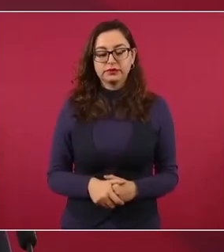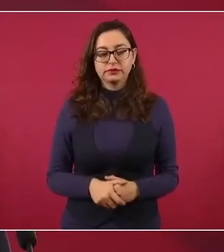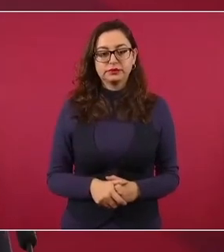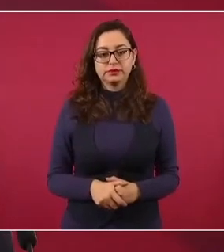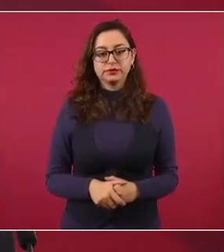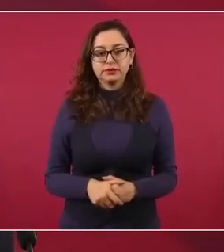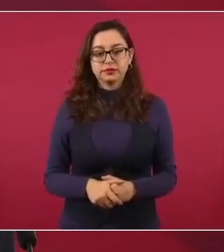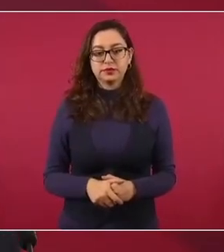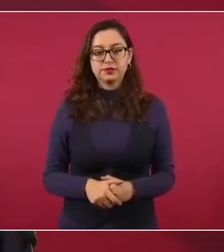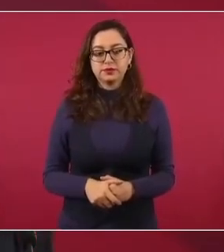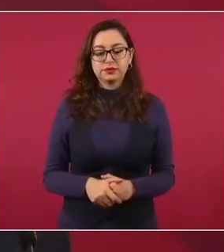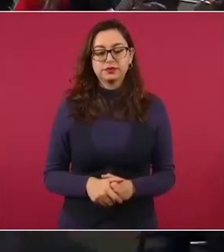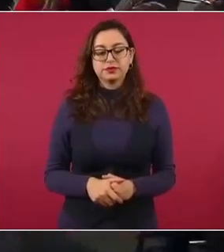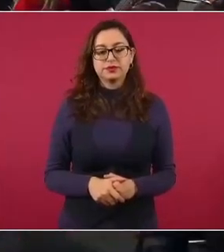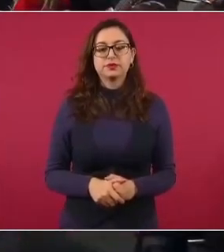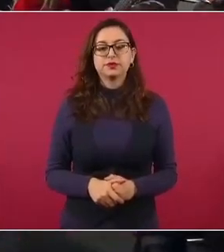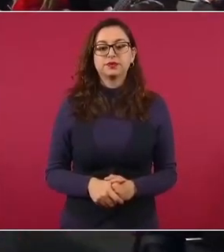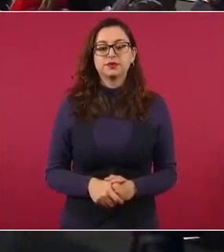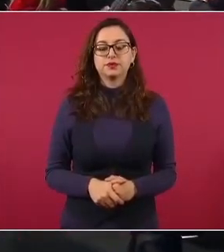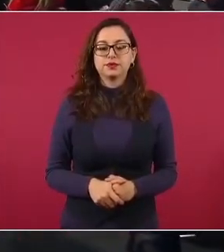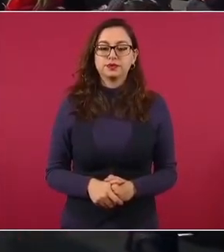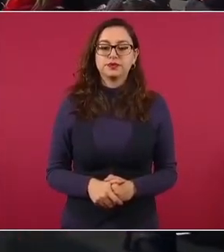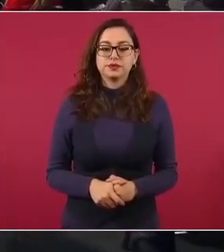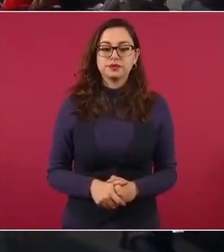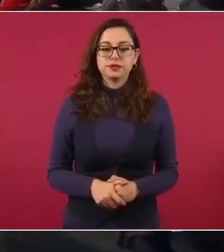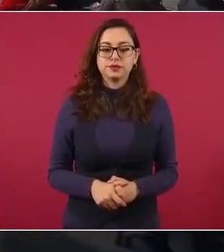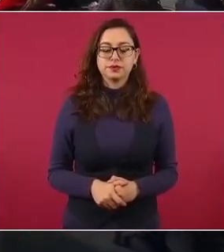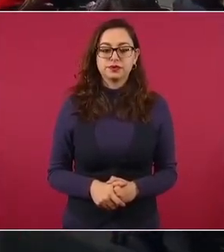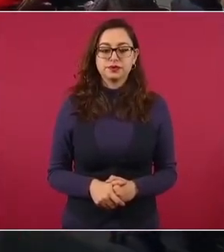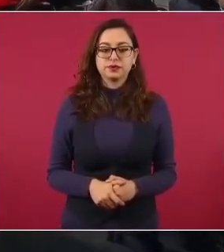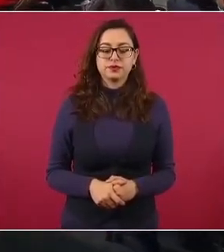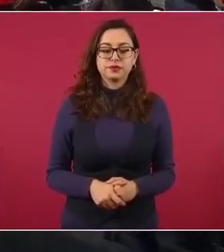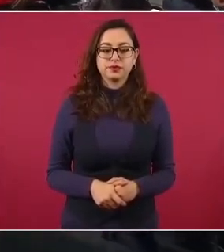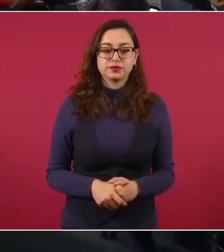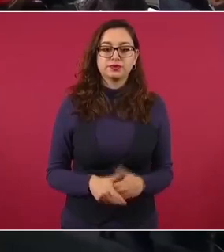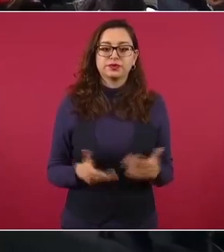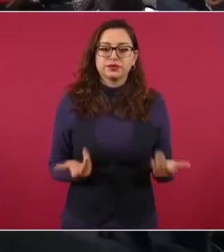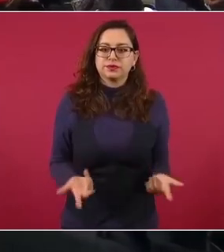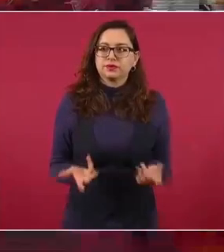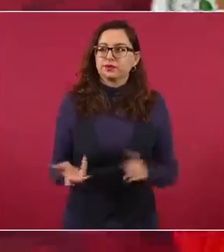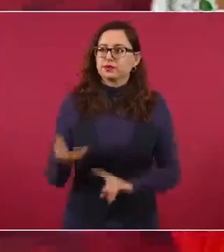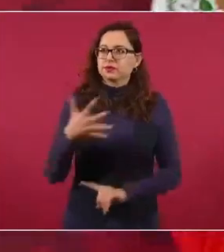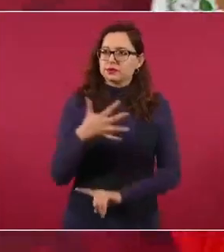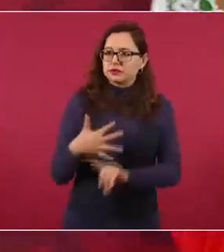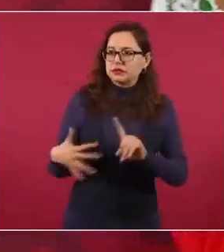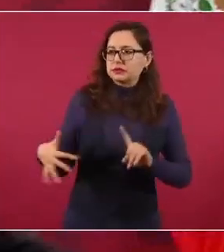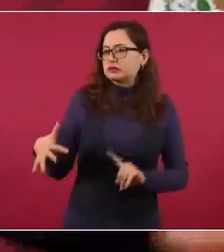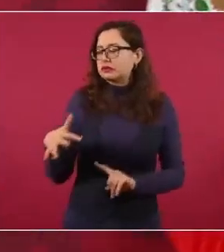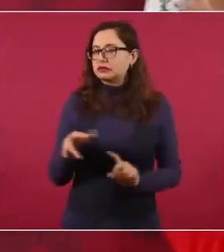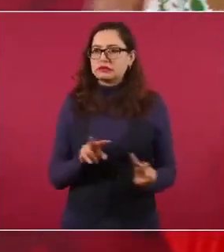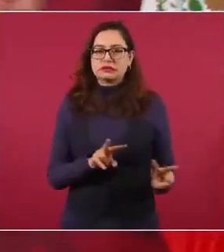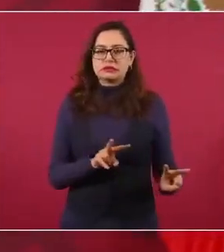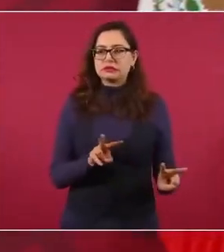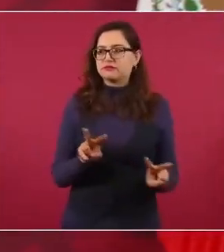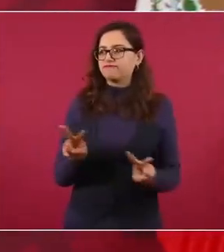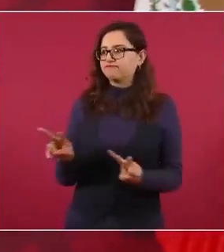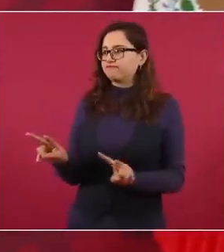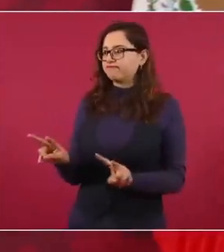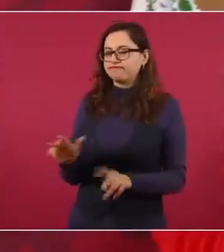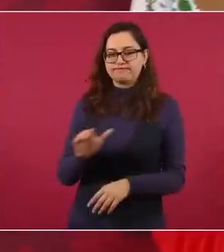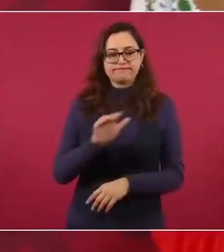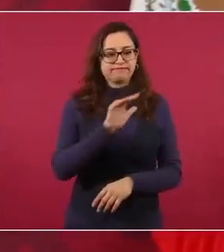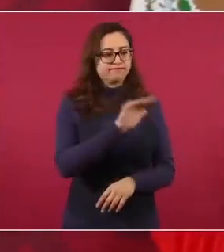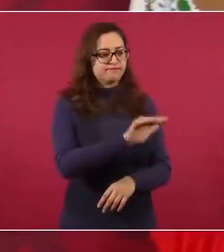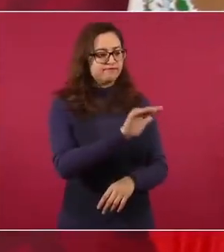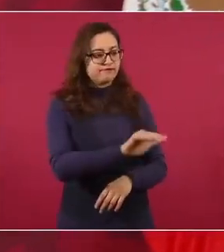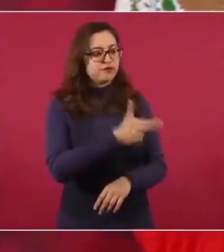Y entonces, en esas circunstancias, el presidente Madero llama a Huerta